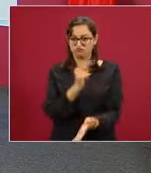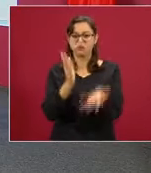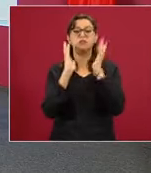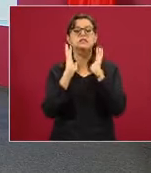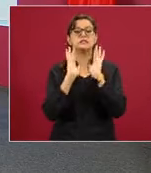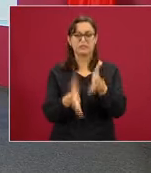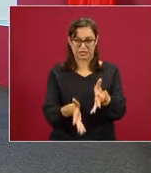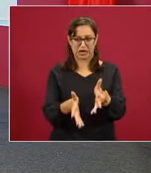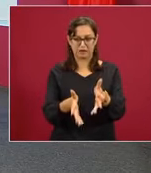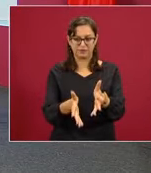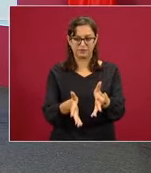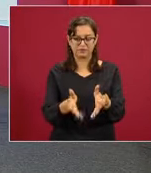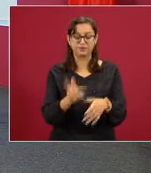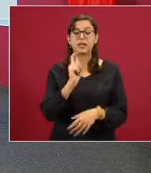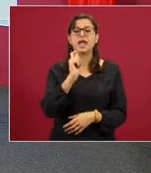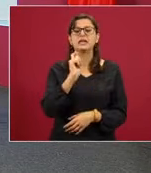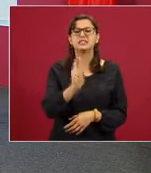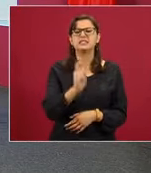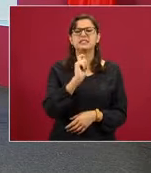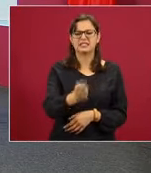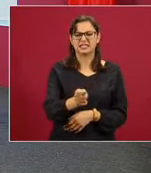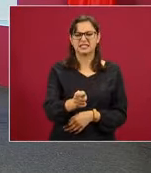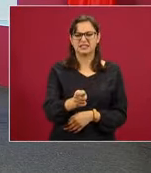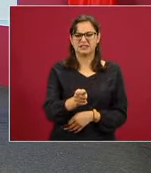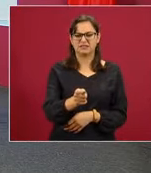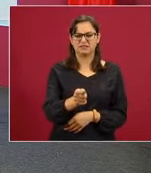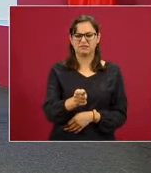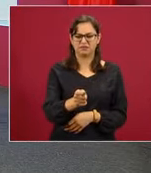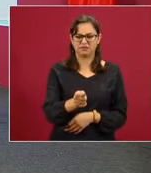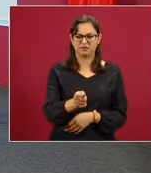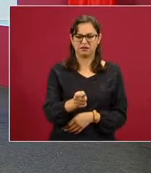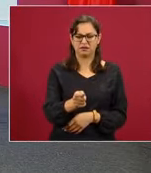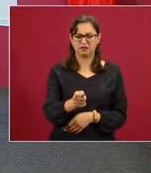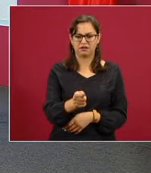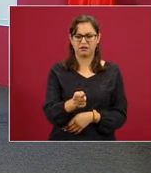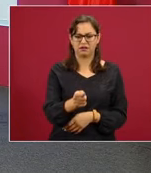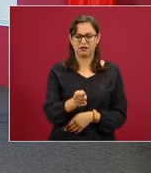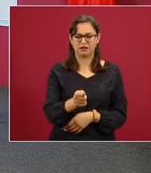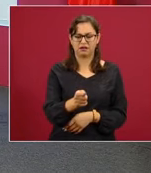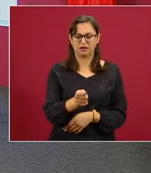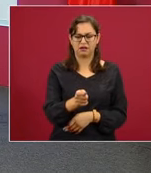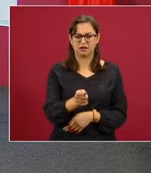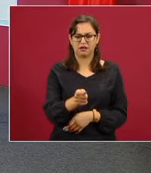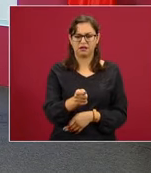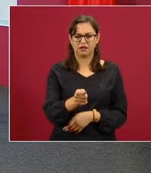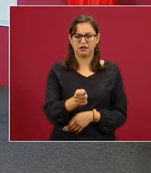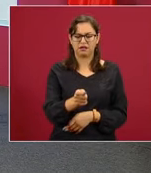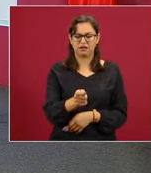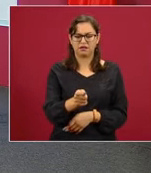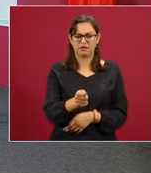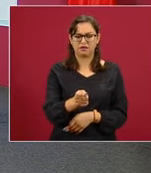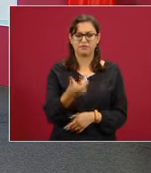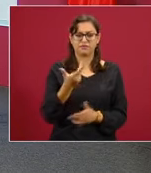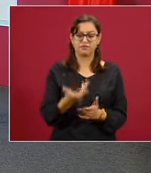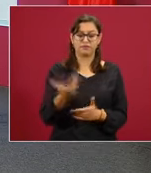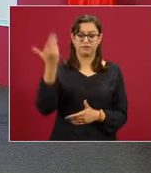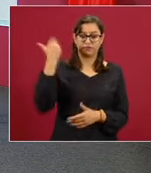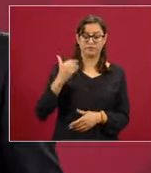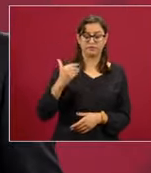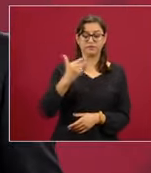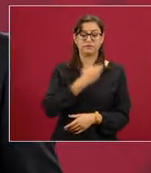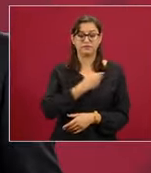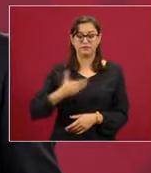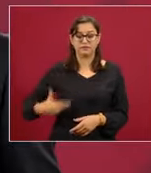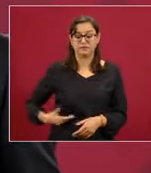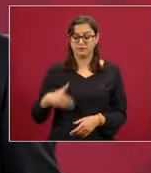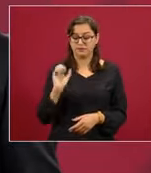es muy alineado con lo que fue la propuesta del presidente Andrés Manuel